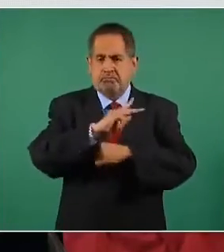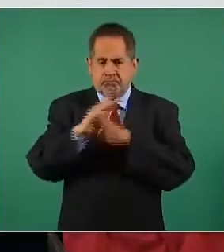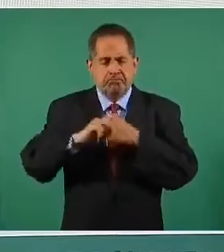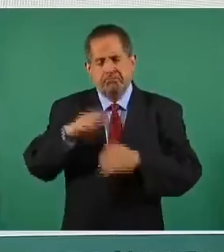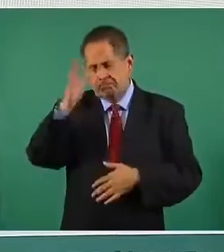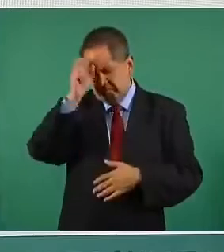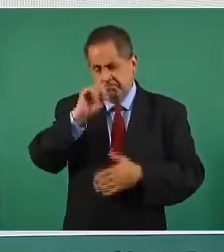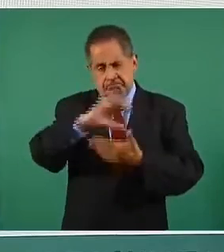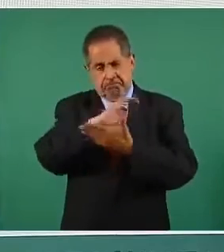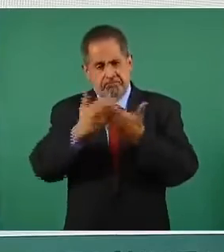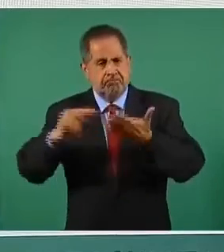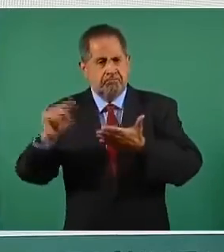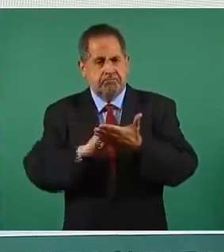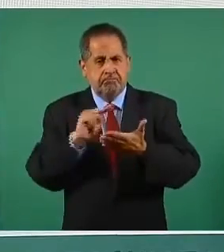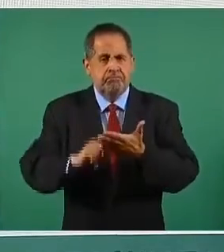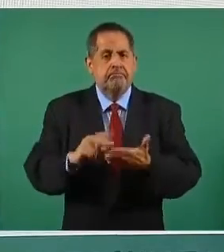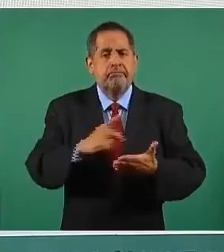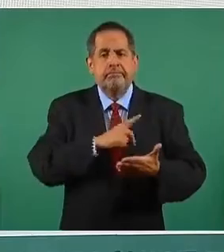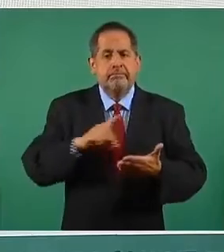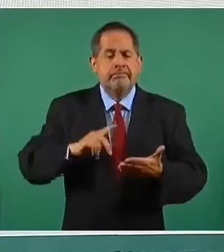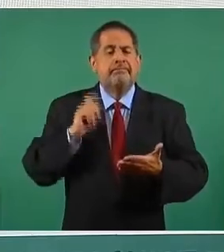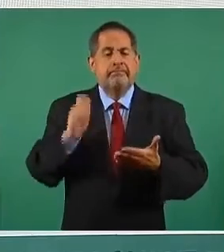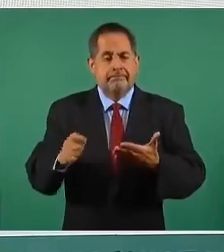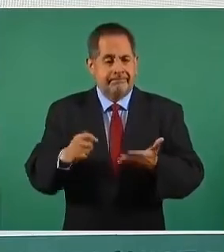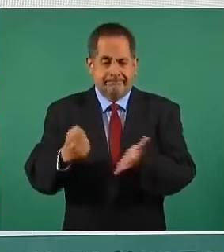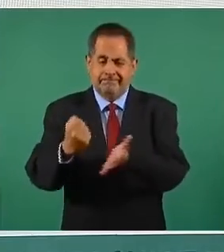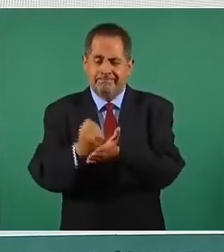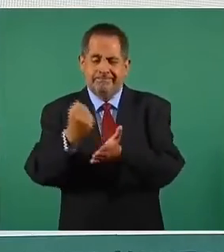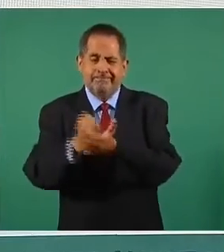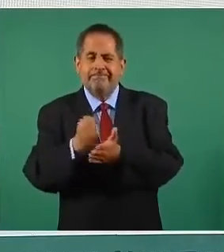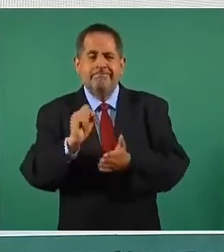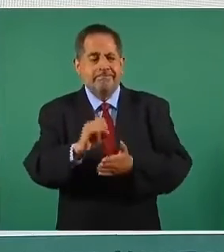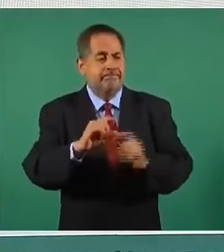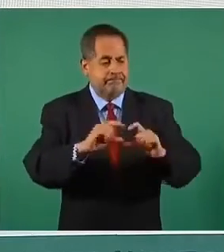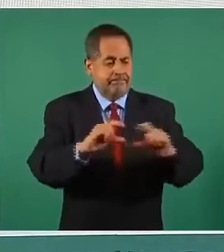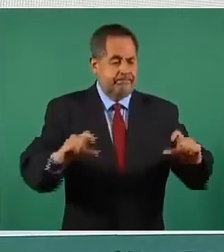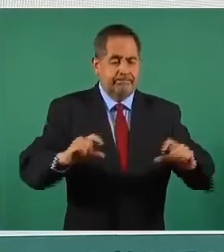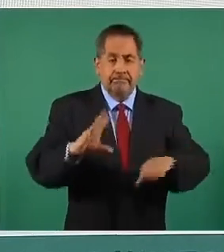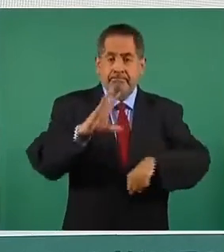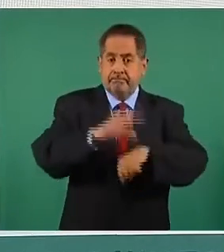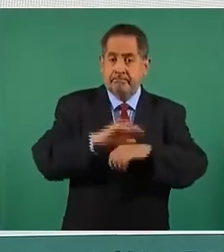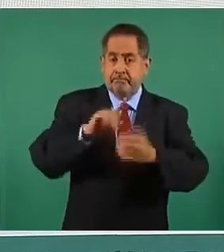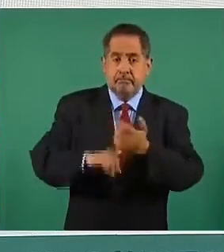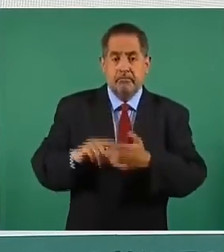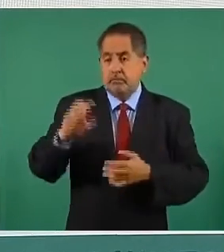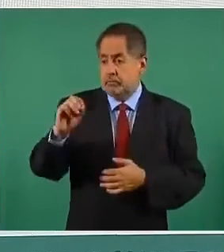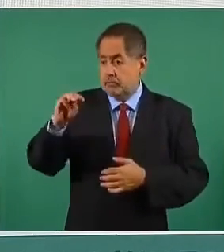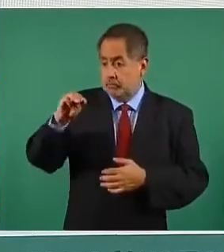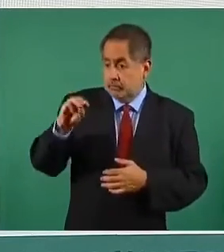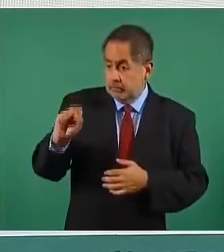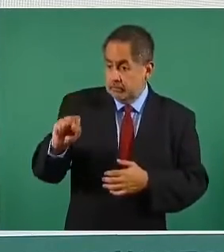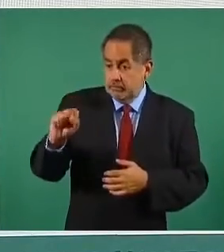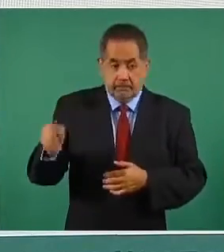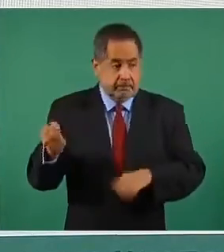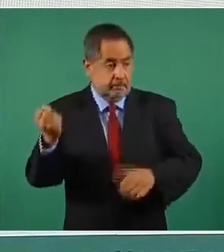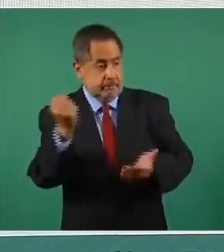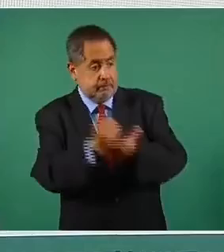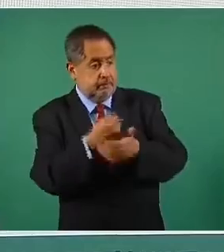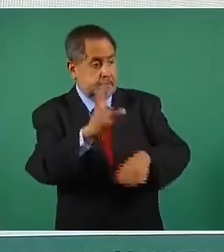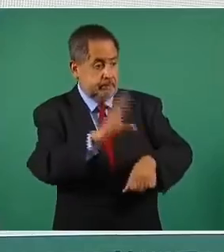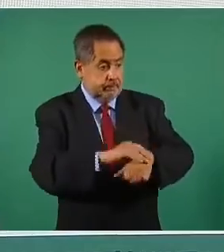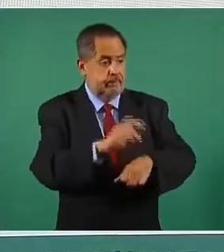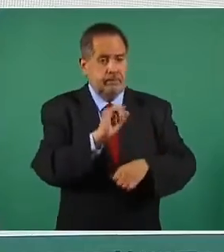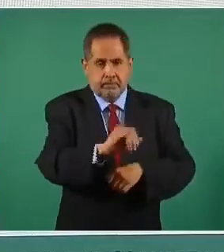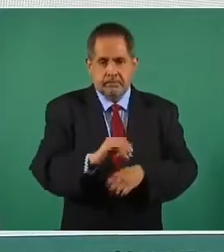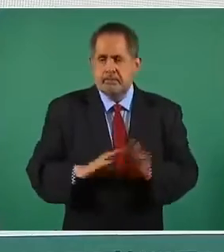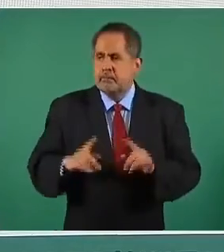G20, para que se reconozcan todas las vacunas que autorice la Organización Mundial de la Salud, o sea, que no se haga